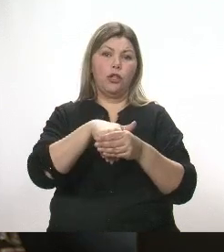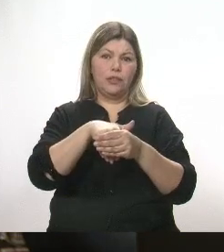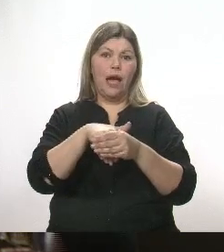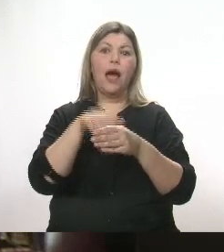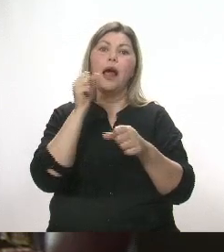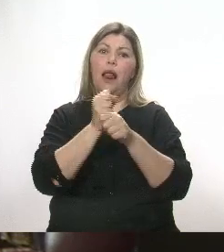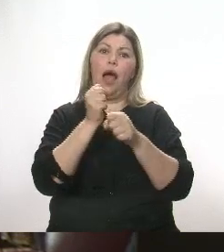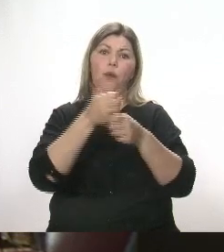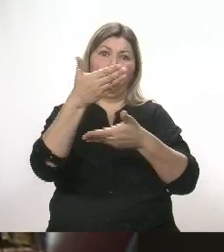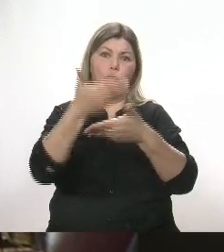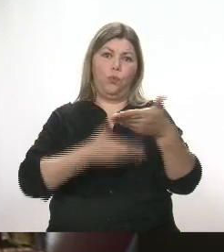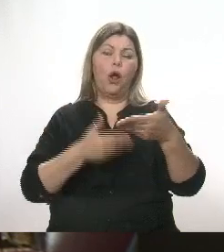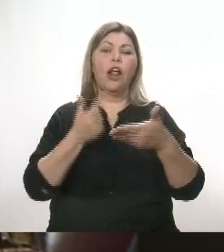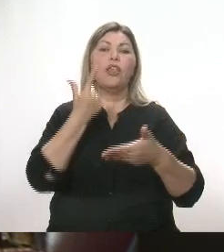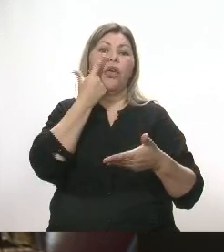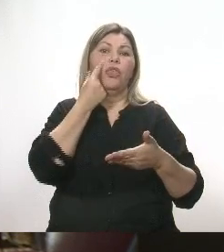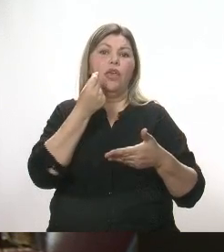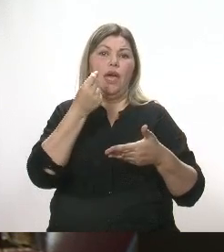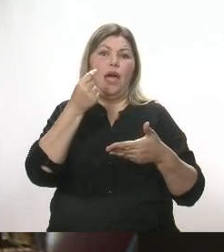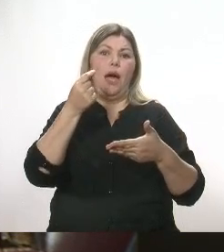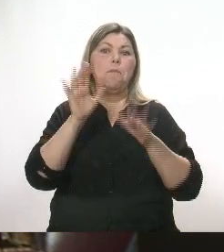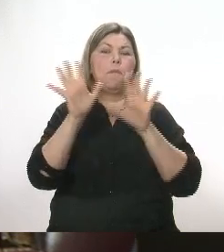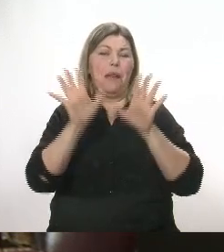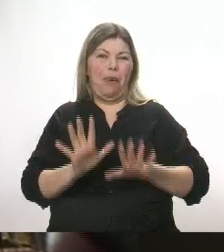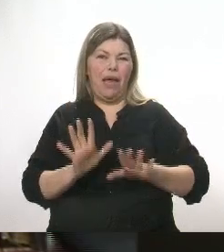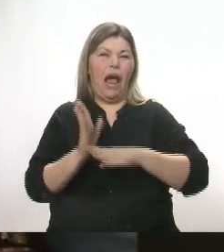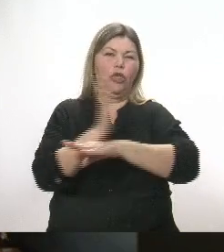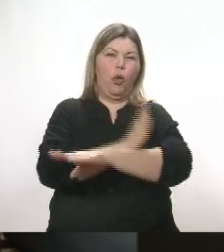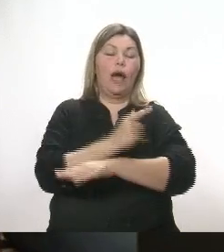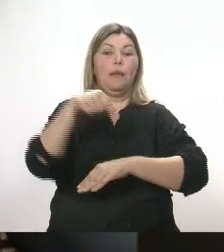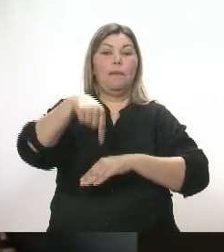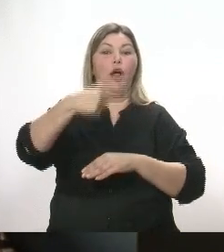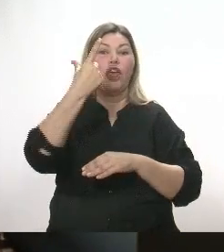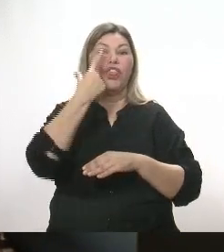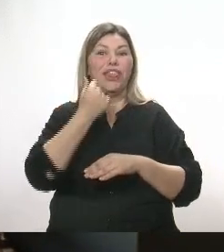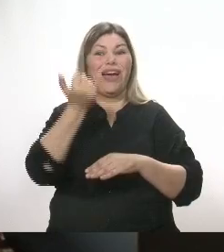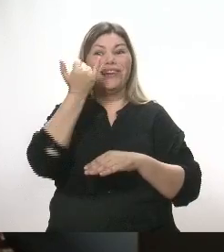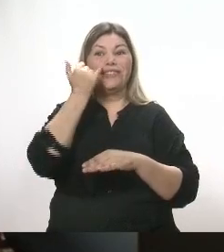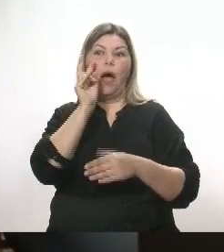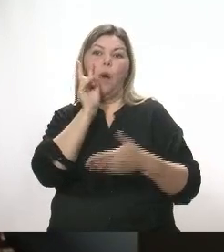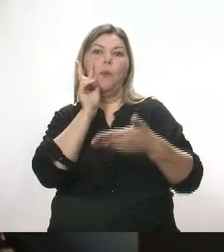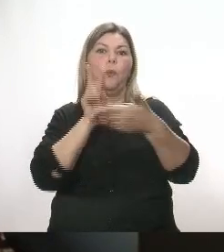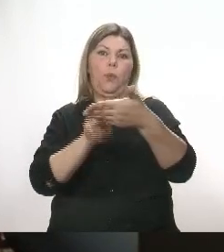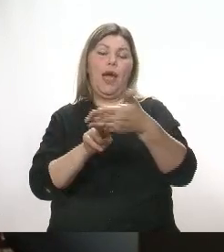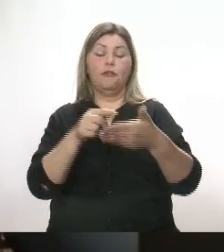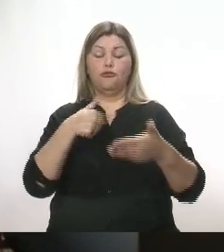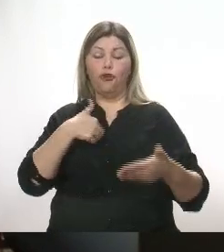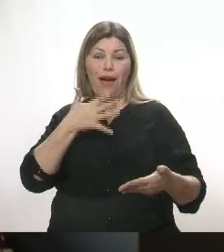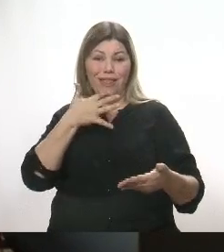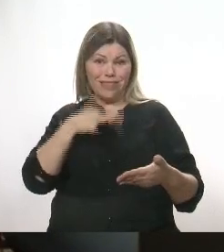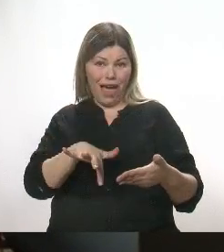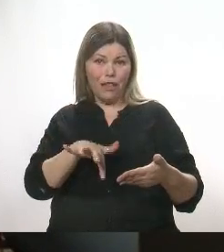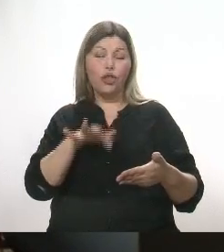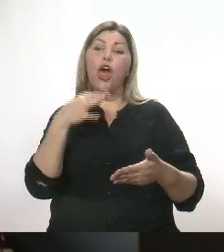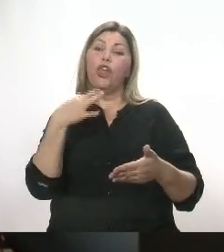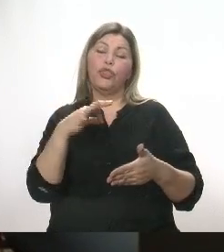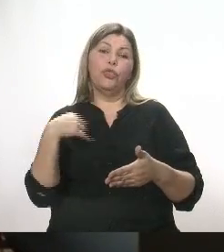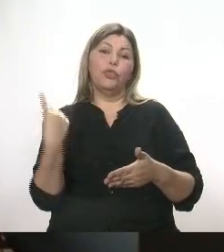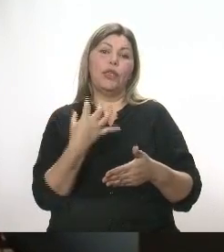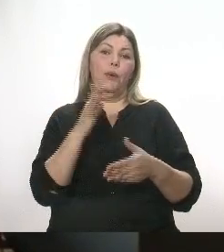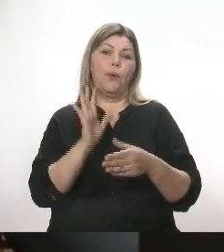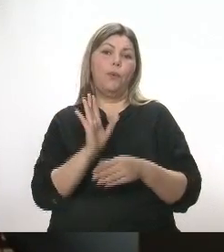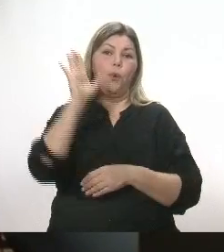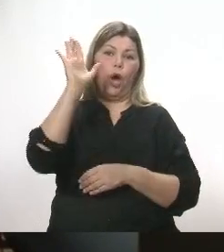labor parlamentaria que está prevista para el día de hoy, que ya figura y que entiendo tiene que someterse a votación.